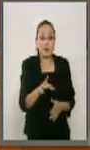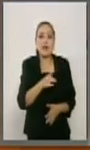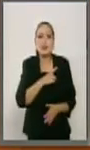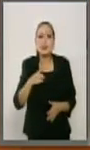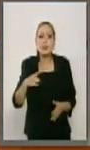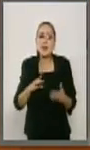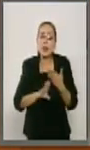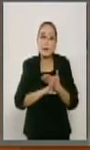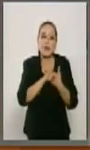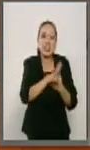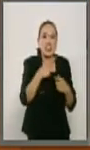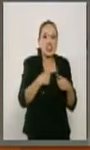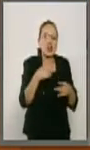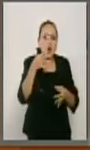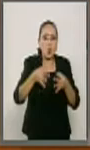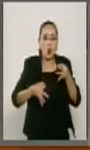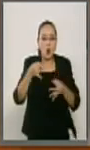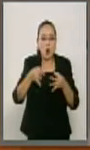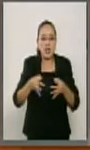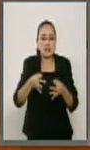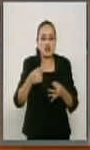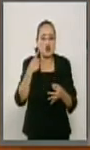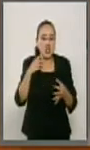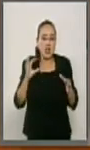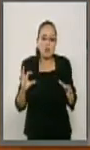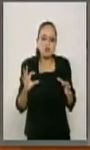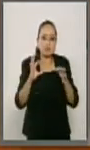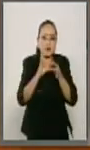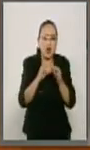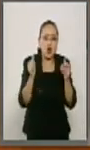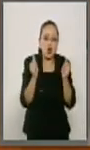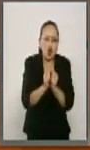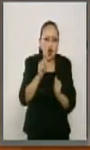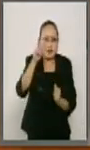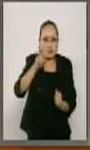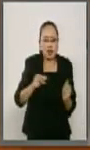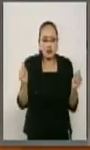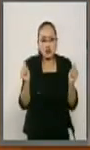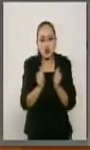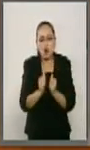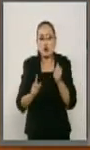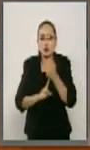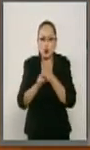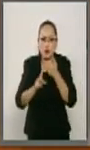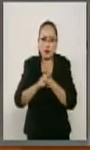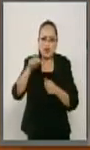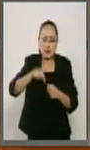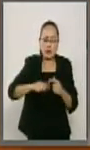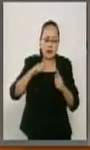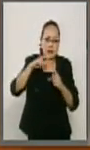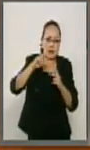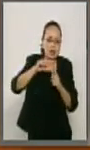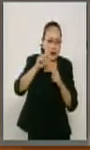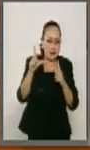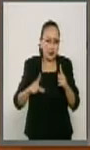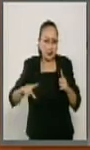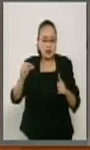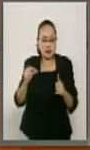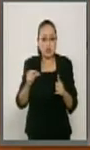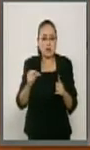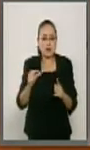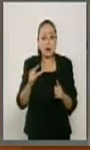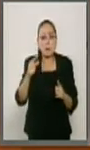que procura alejarse de la realidad y de los problemas que aquejan a la sociedad para asumirse en